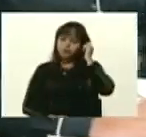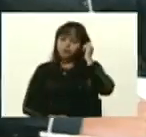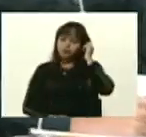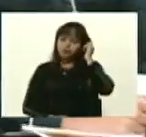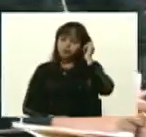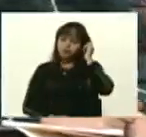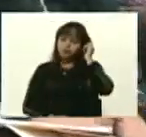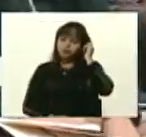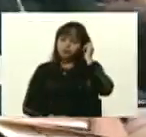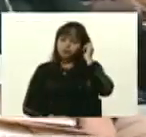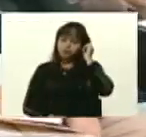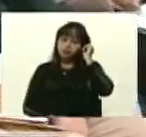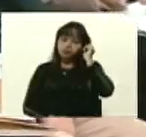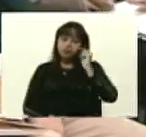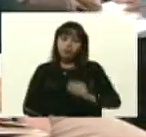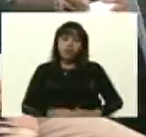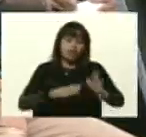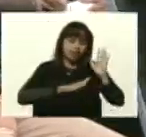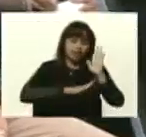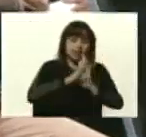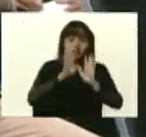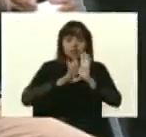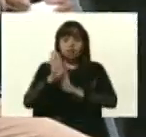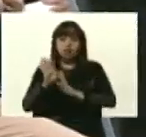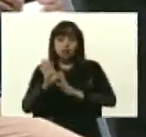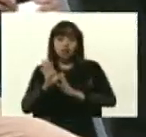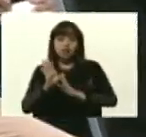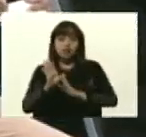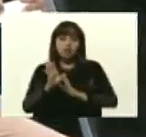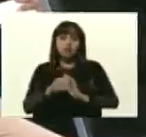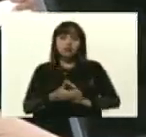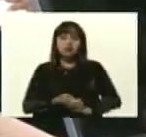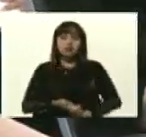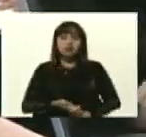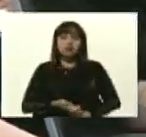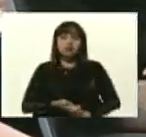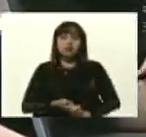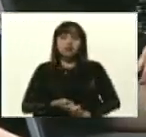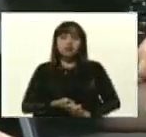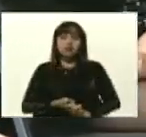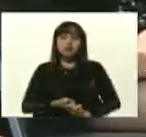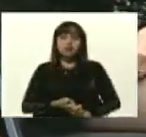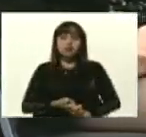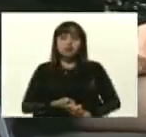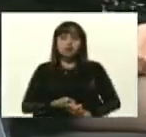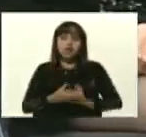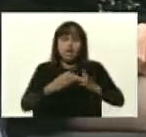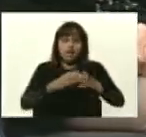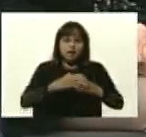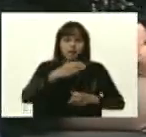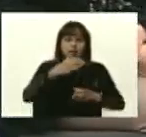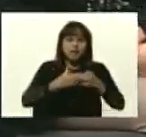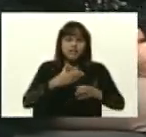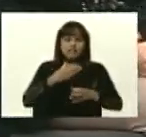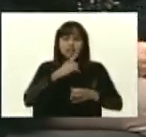El desarrollo de productos en base a nanopartículas,